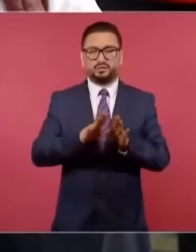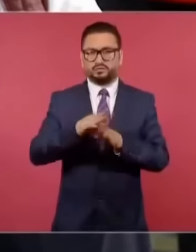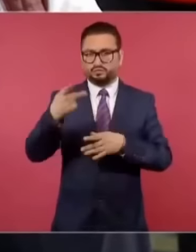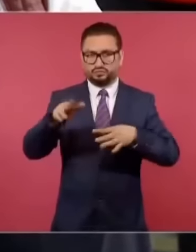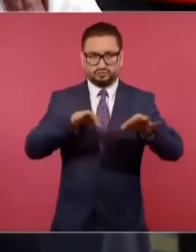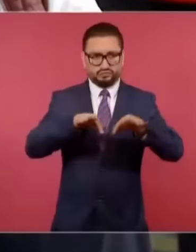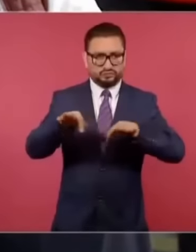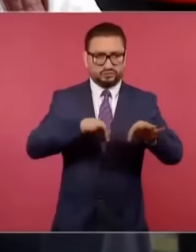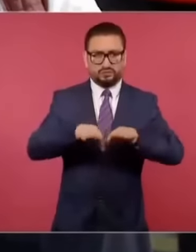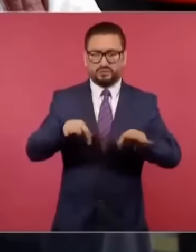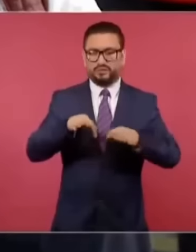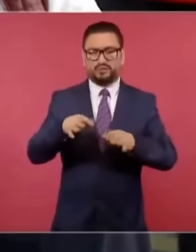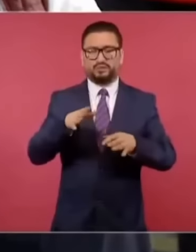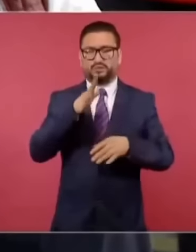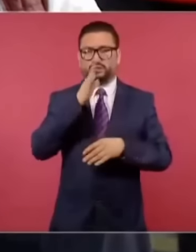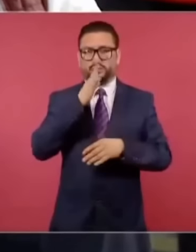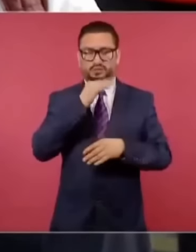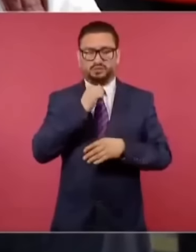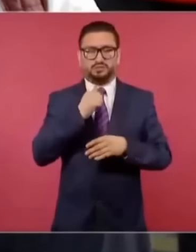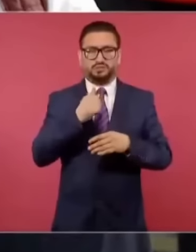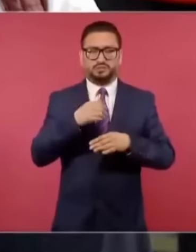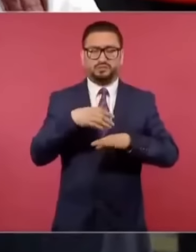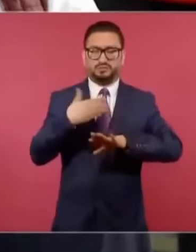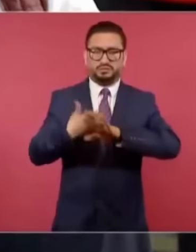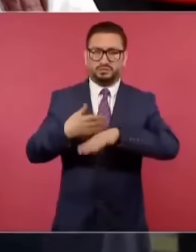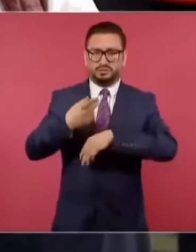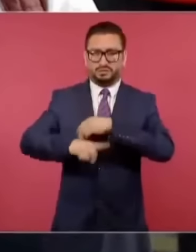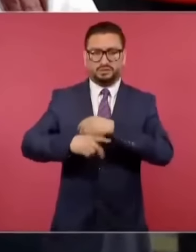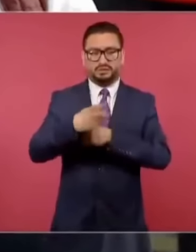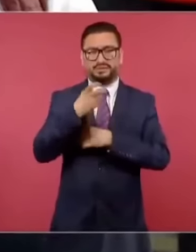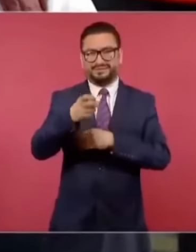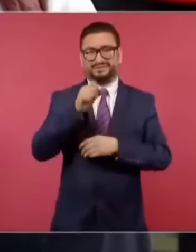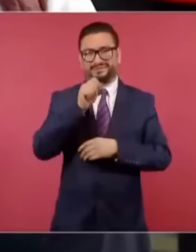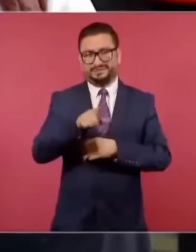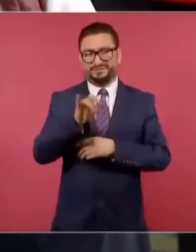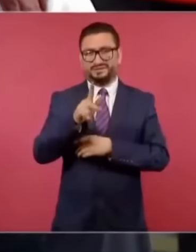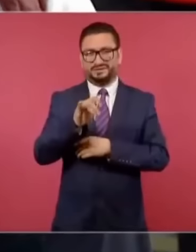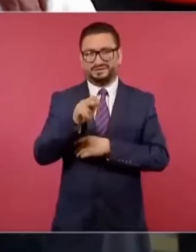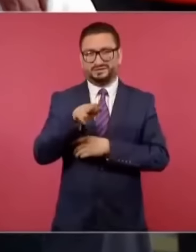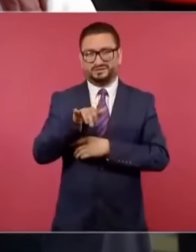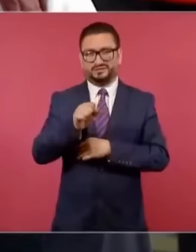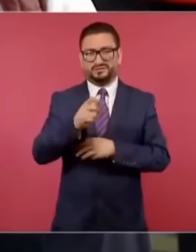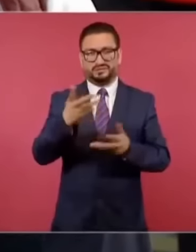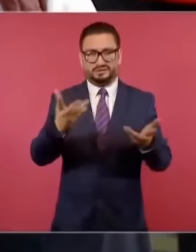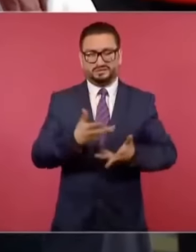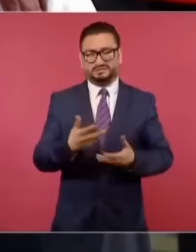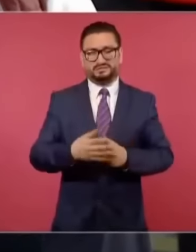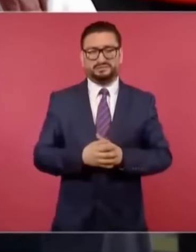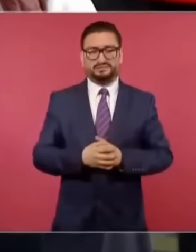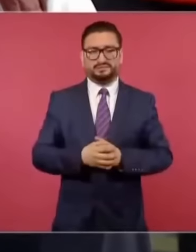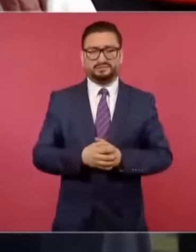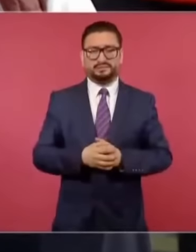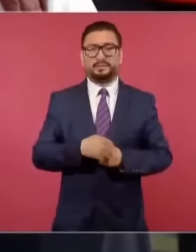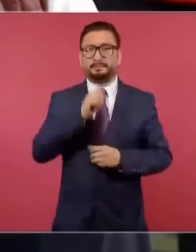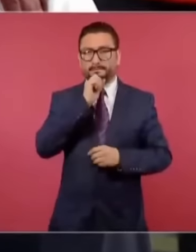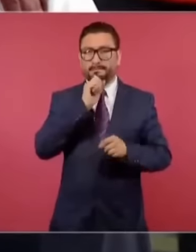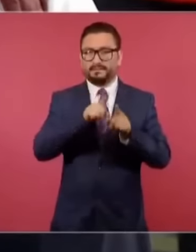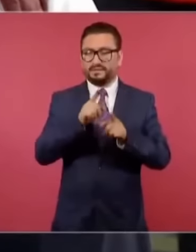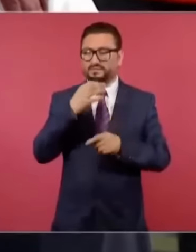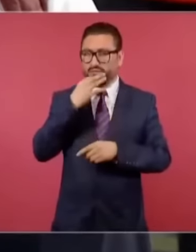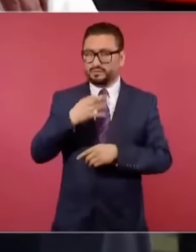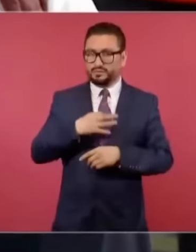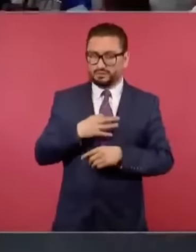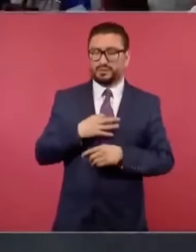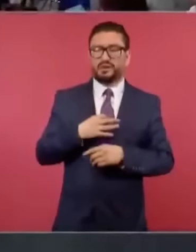laborales de manera unilateral, como lo está haciendo Latinos. También me informan que